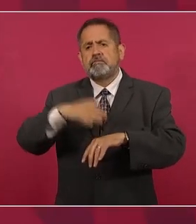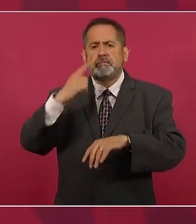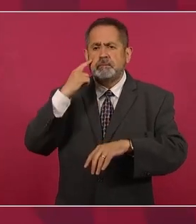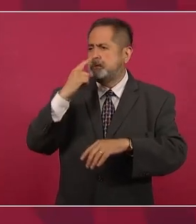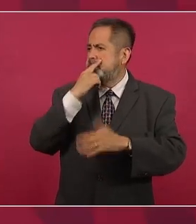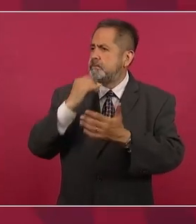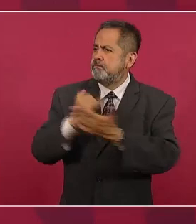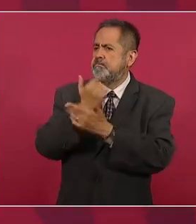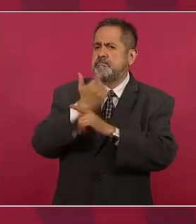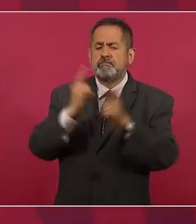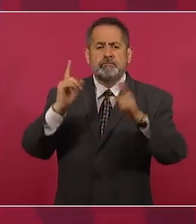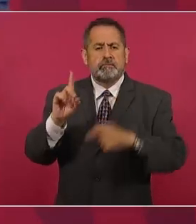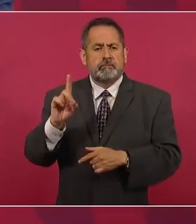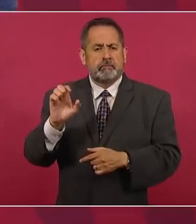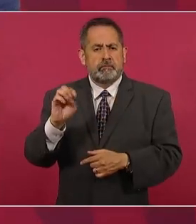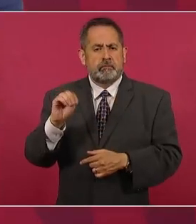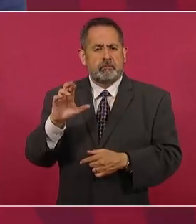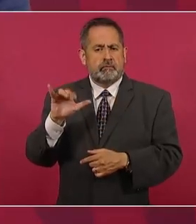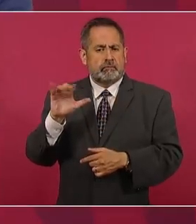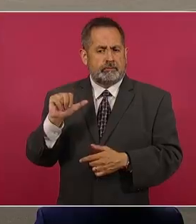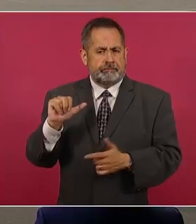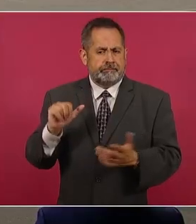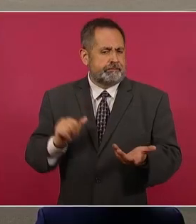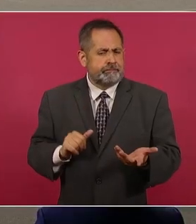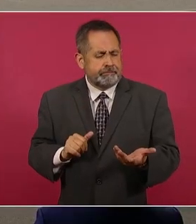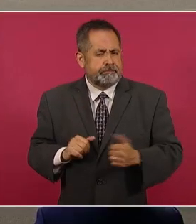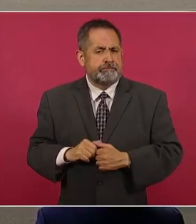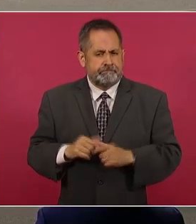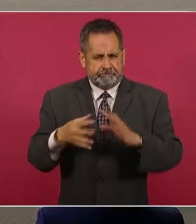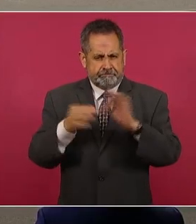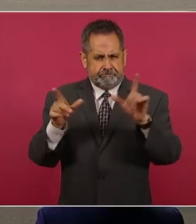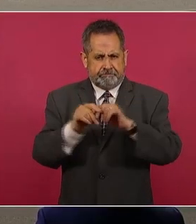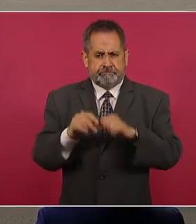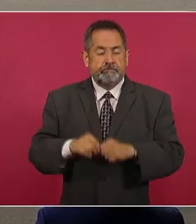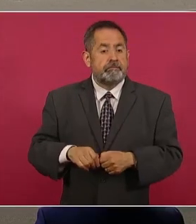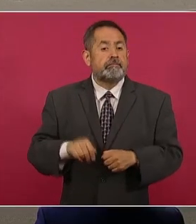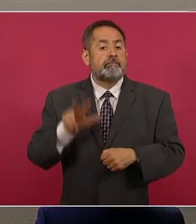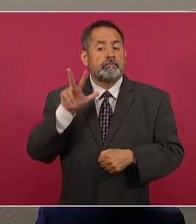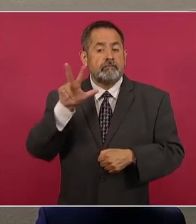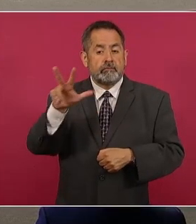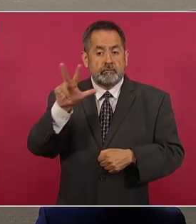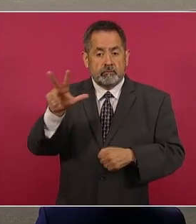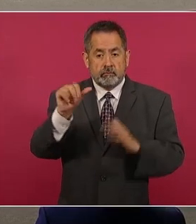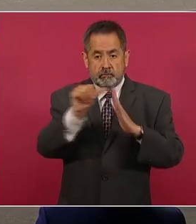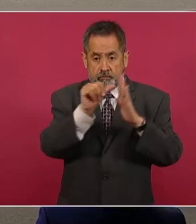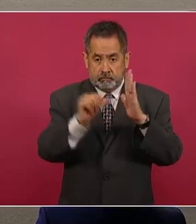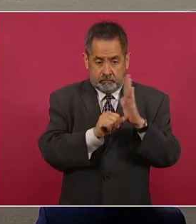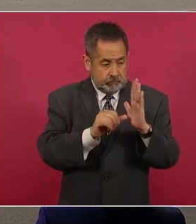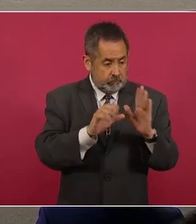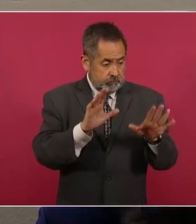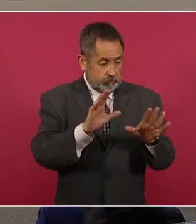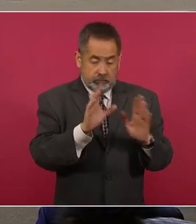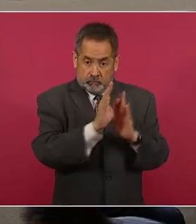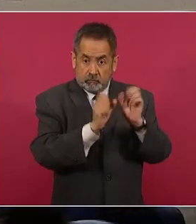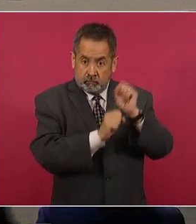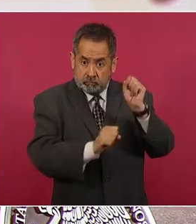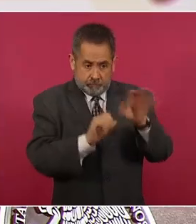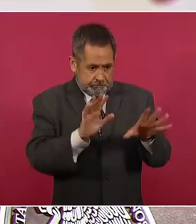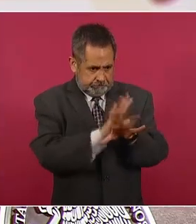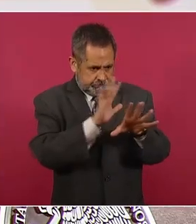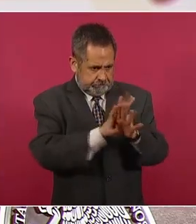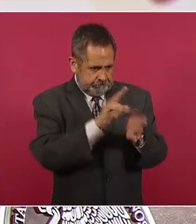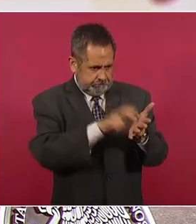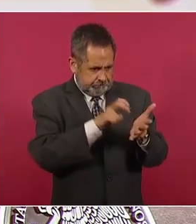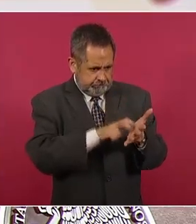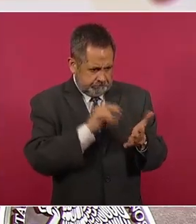El resumen muy rápido, se tocarán 18 artículos constitucionales, habrá siete artículos